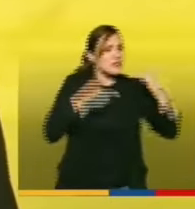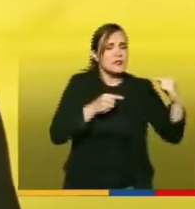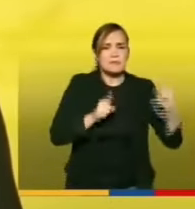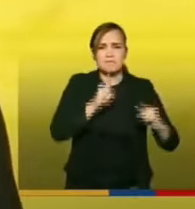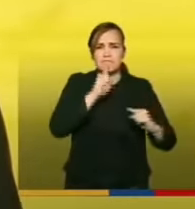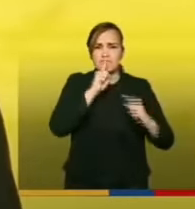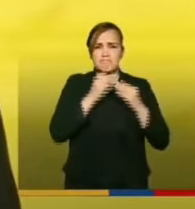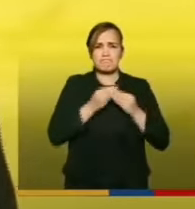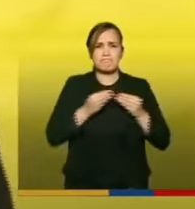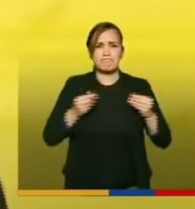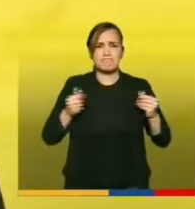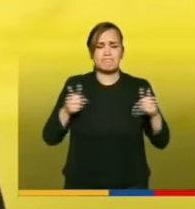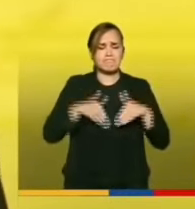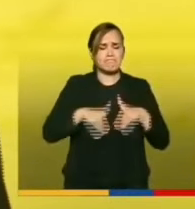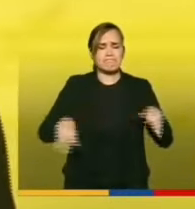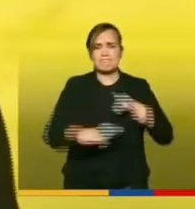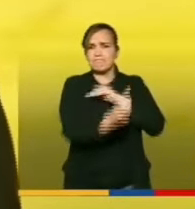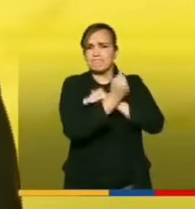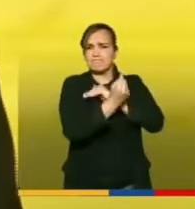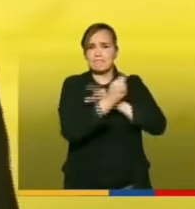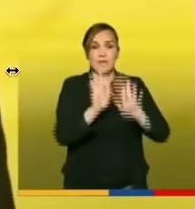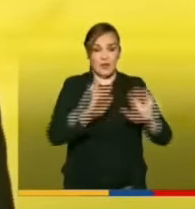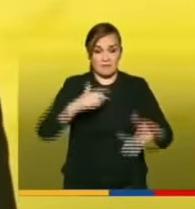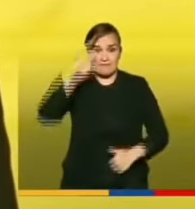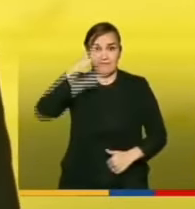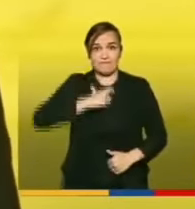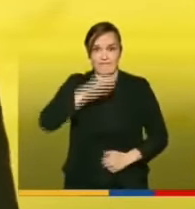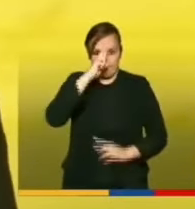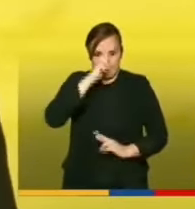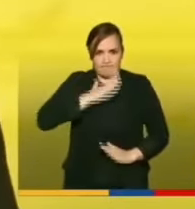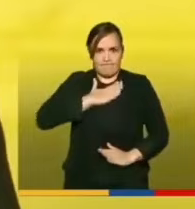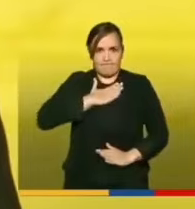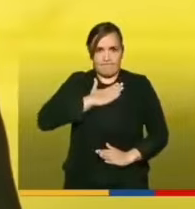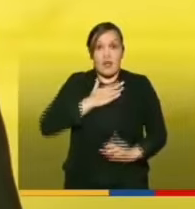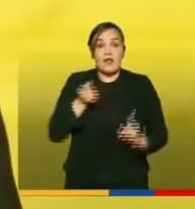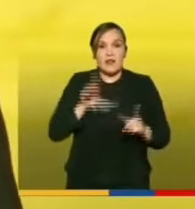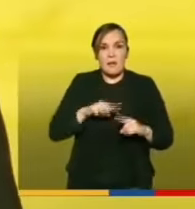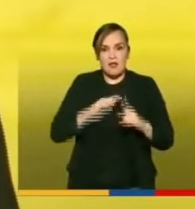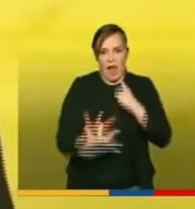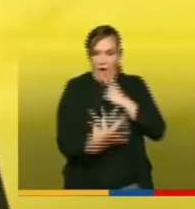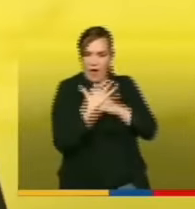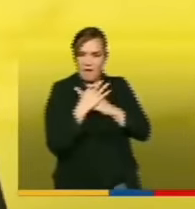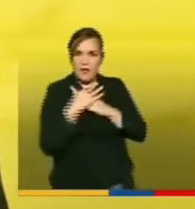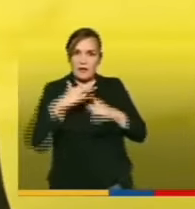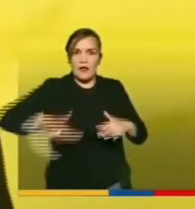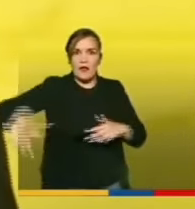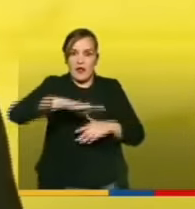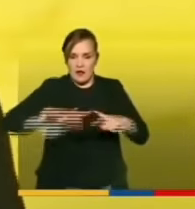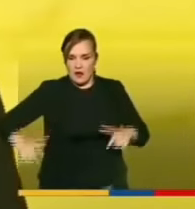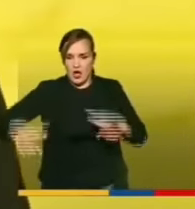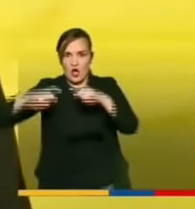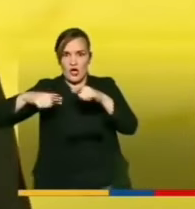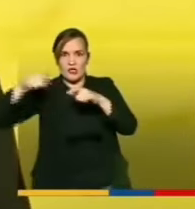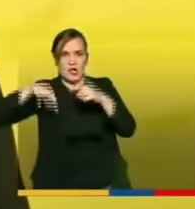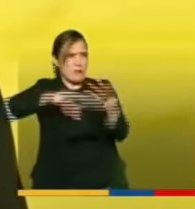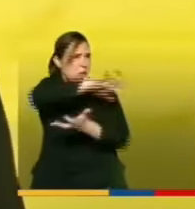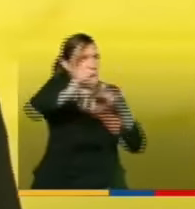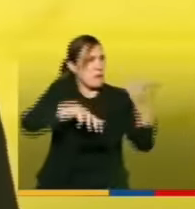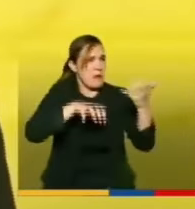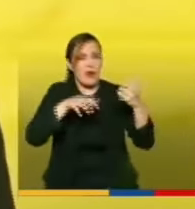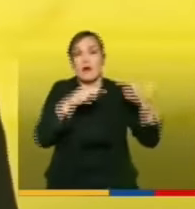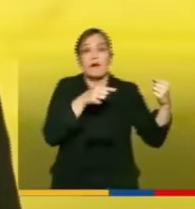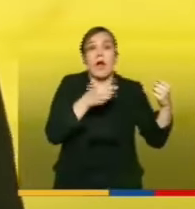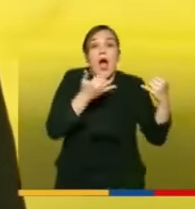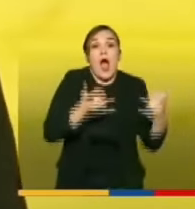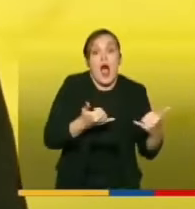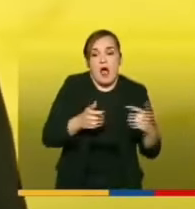y por otro lado porque tampoco podía inmiscuir al Congreso en una polémica judicial ahora ya en la